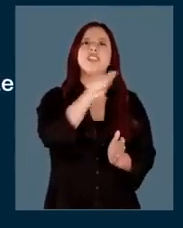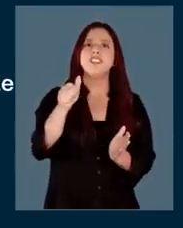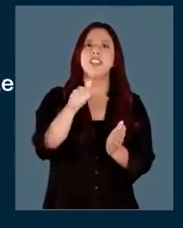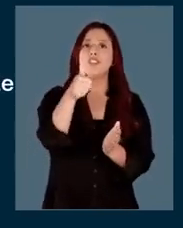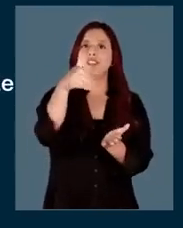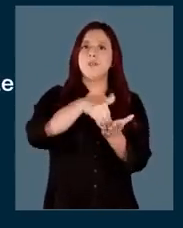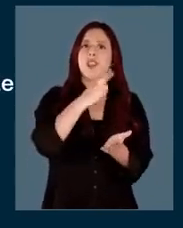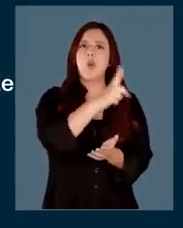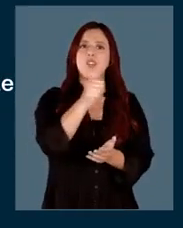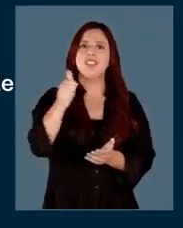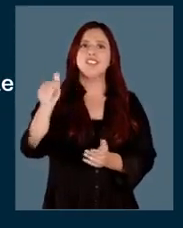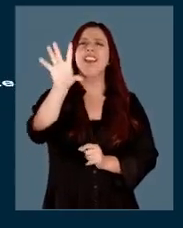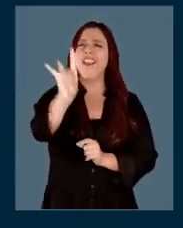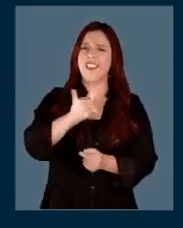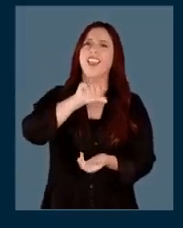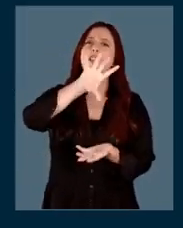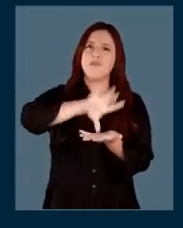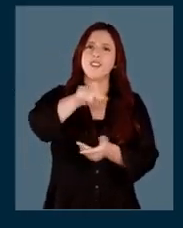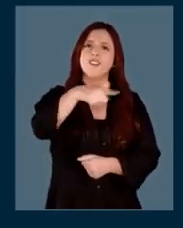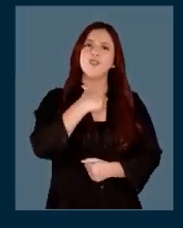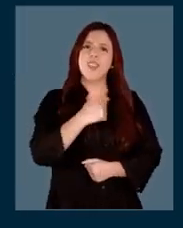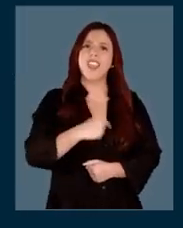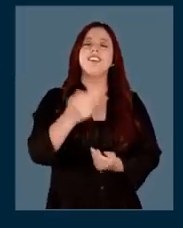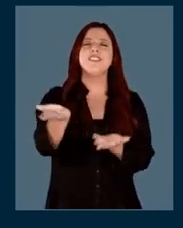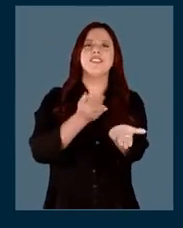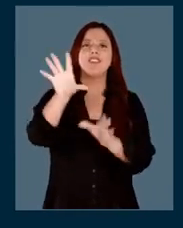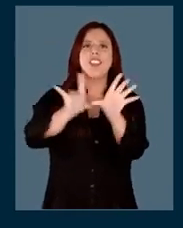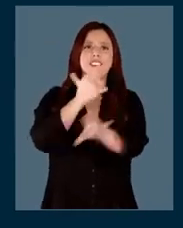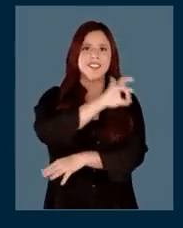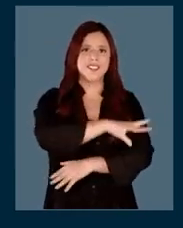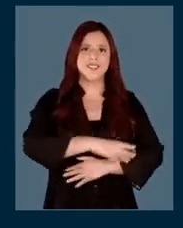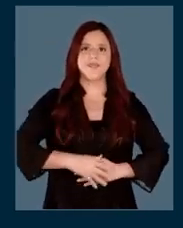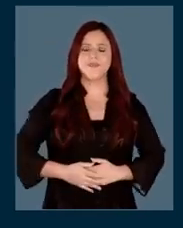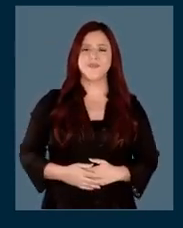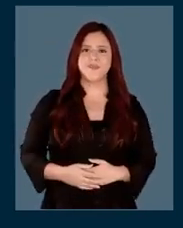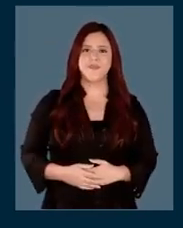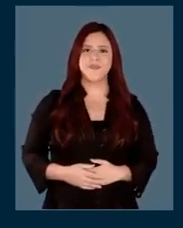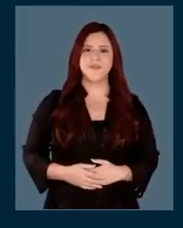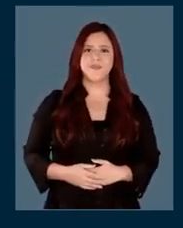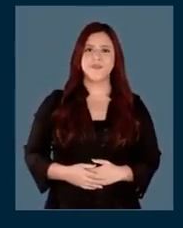-6000-166. Elige el país que quieres. Servicio Electoral de Chile. CERVEL.